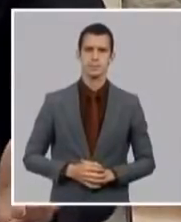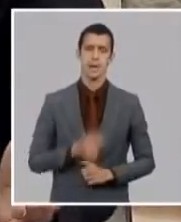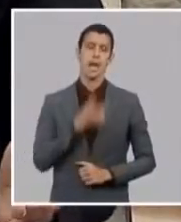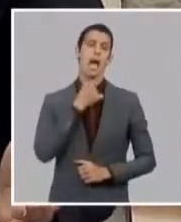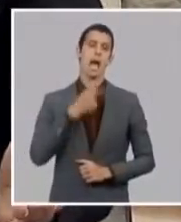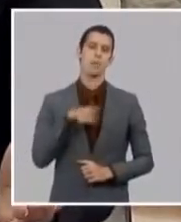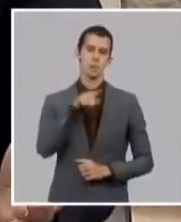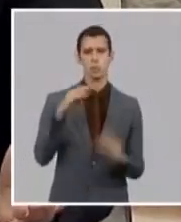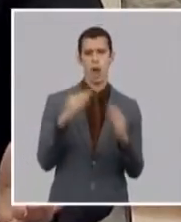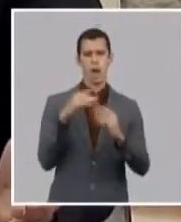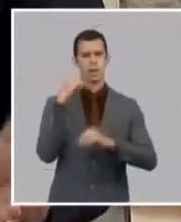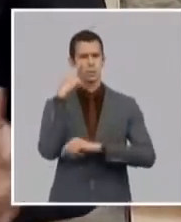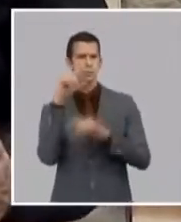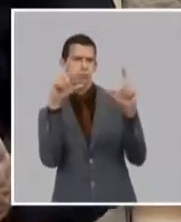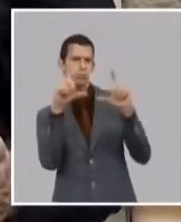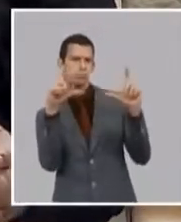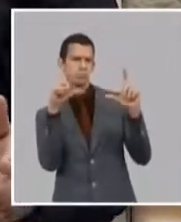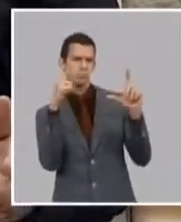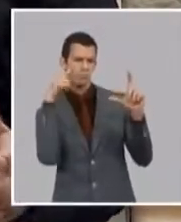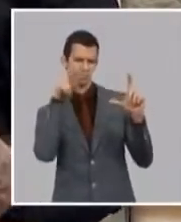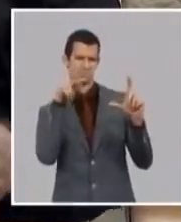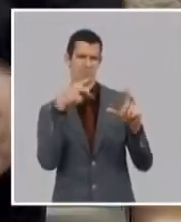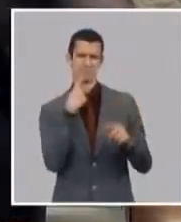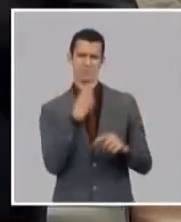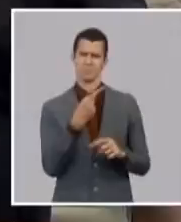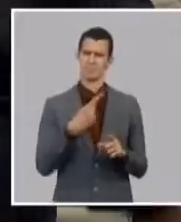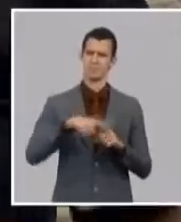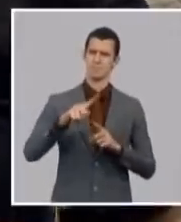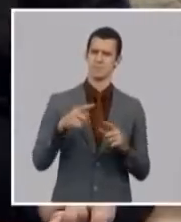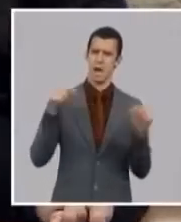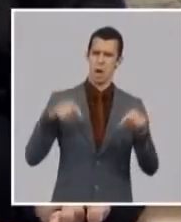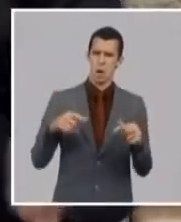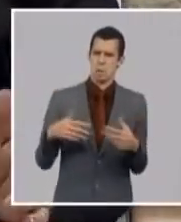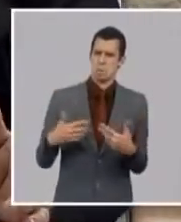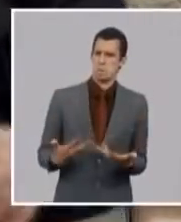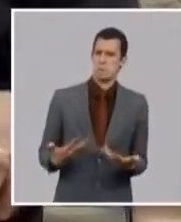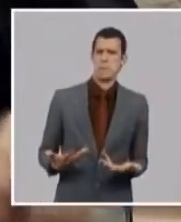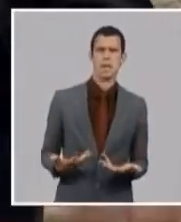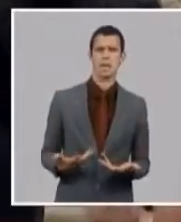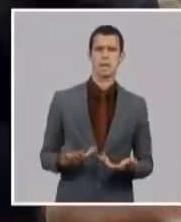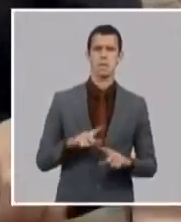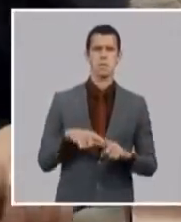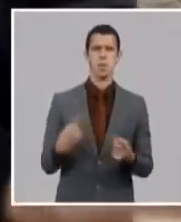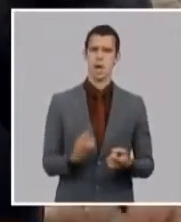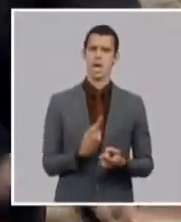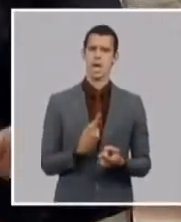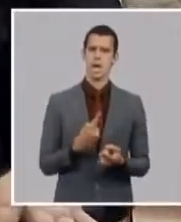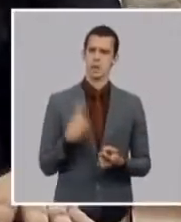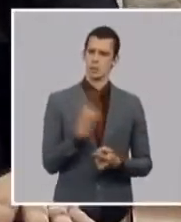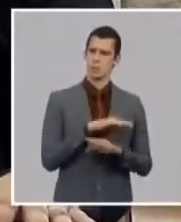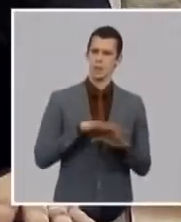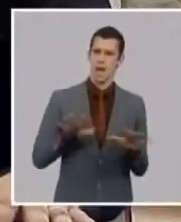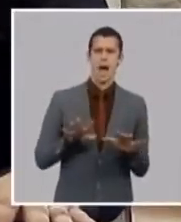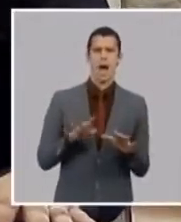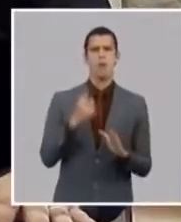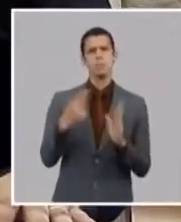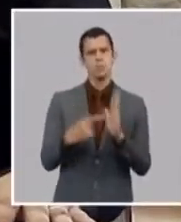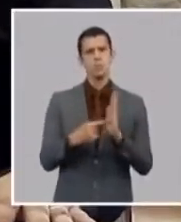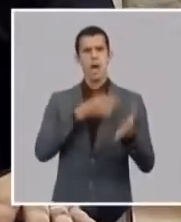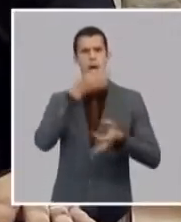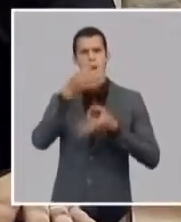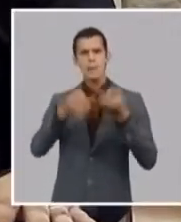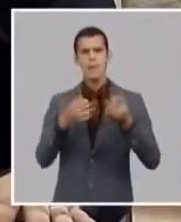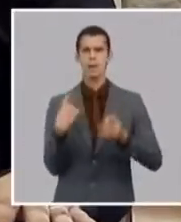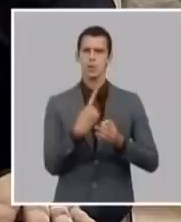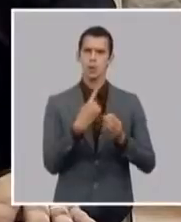porque hay pocos vuelos bueno nosotros hemos explicado la posición nuestra hemos tomado un grupo